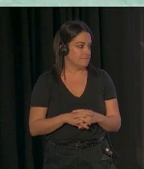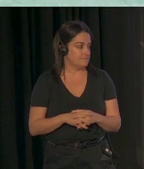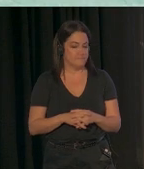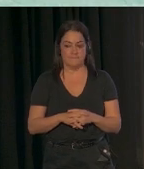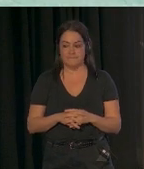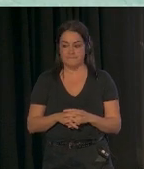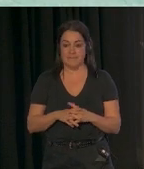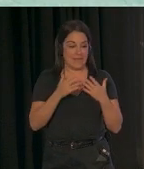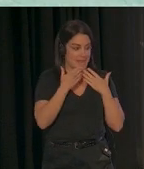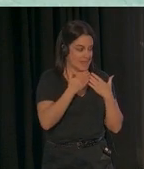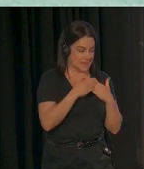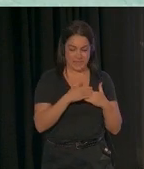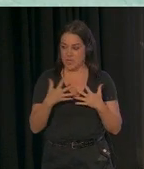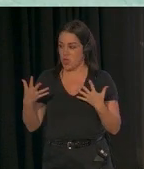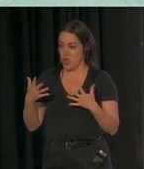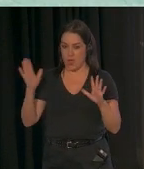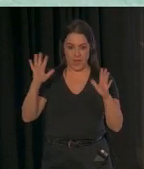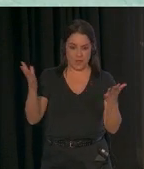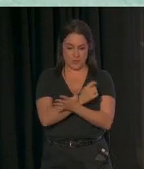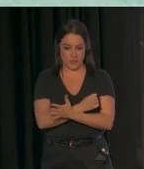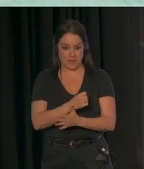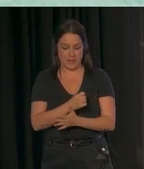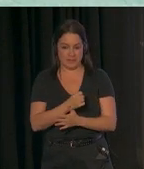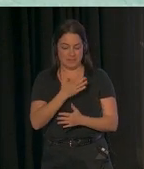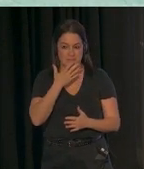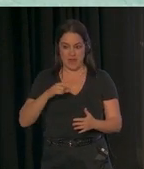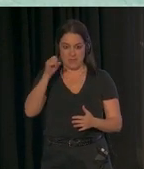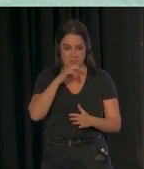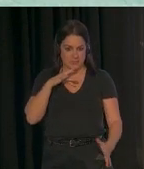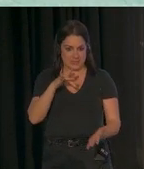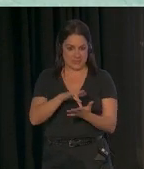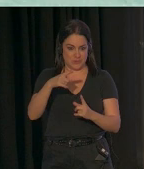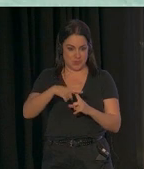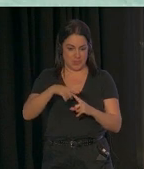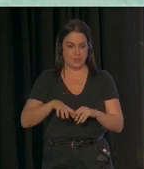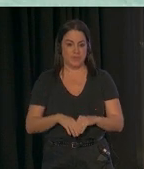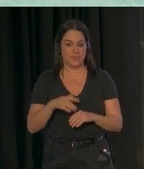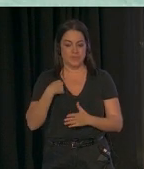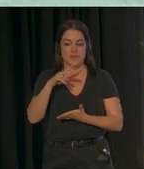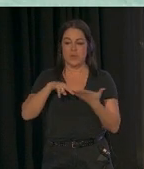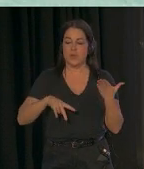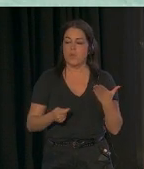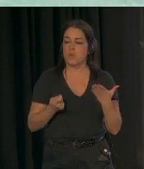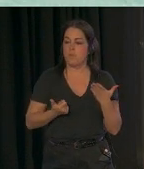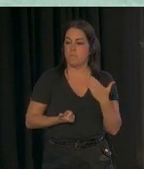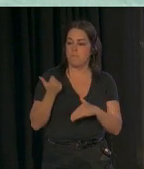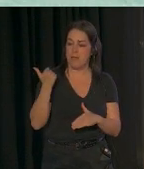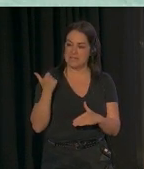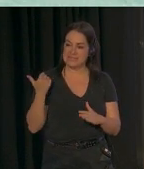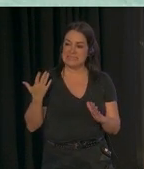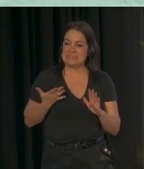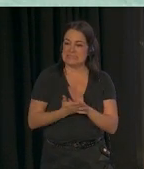Gracias, Hola a todos. Es maravilloso realmente poder estar hoy aquí en Toledo. Y voy a hablar un poquito más sobre qué es IPATS.